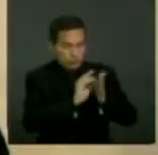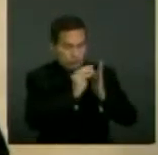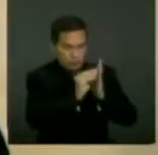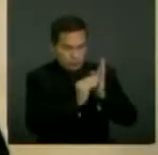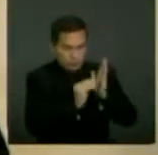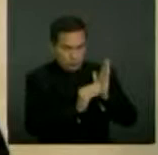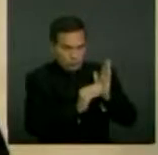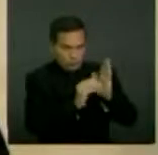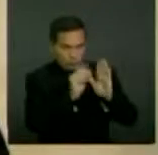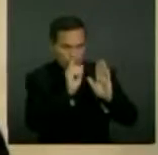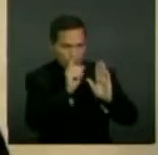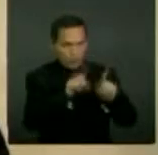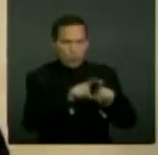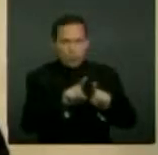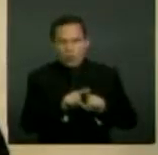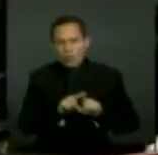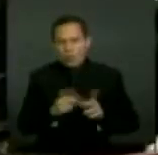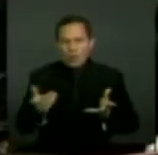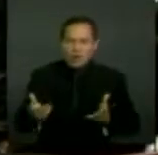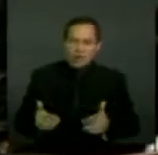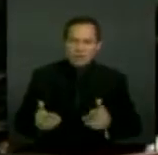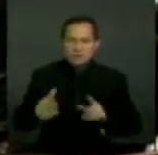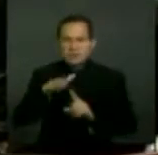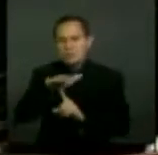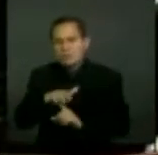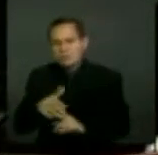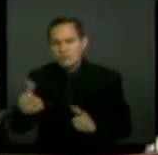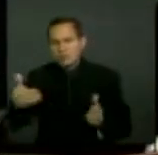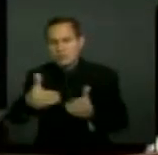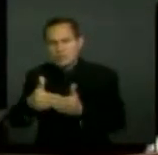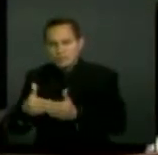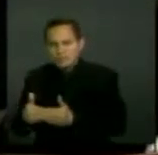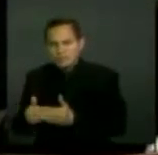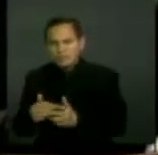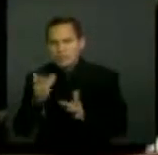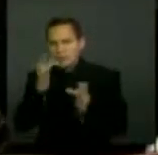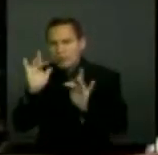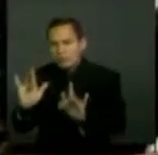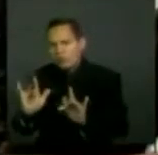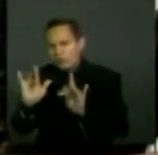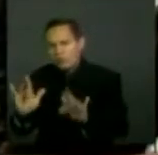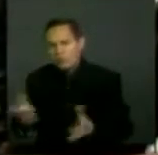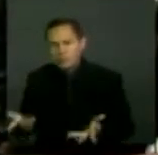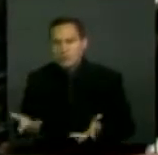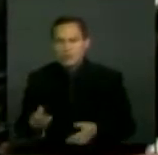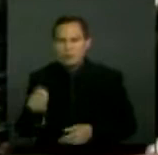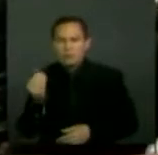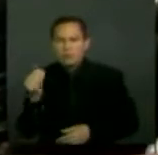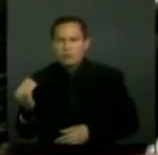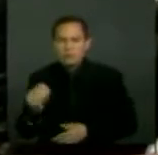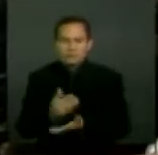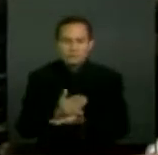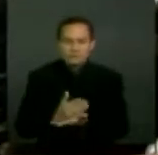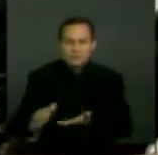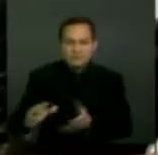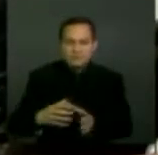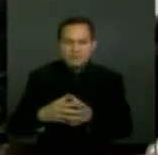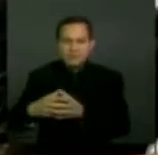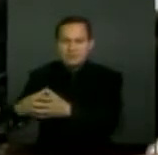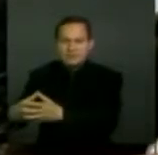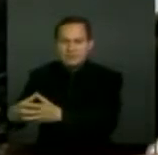sobre todo asistencialistas, discapacitantes y segregacionistas. Entonces, hablamos